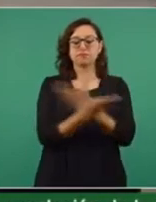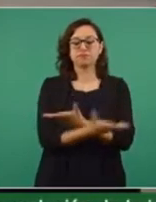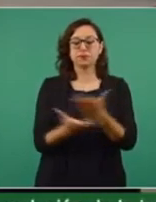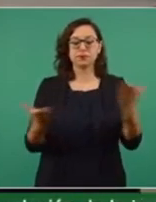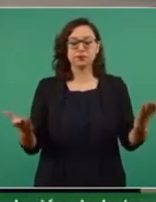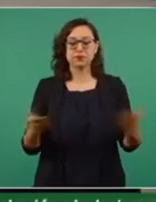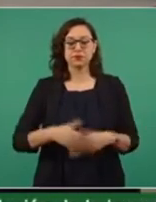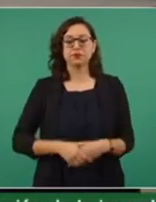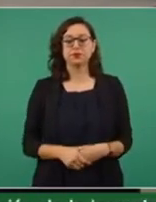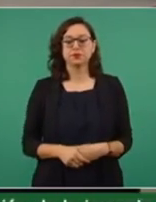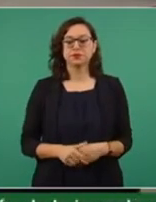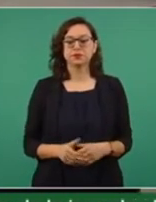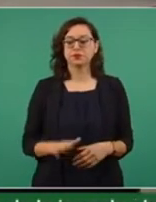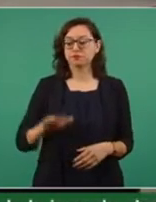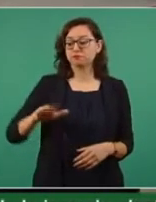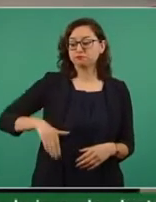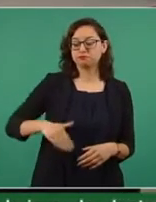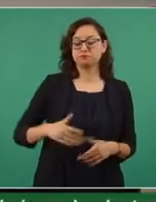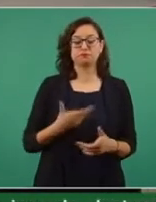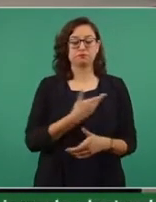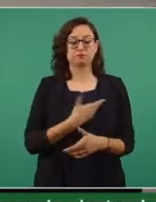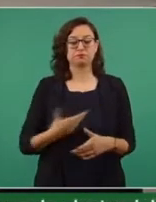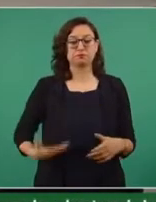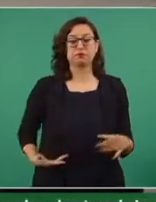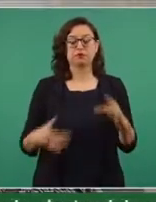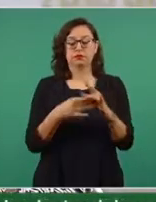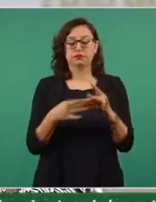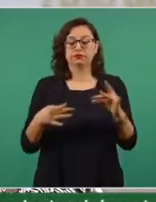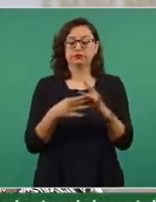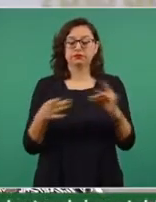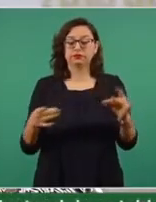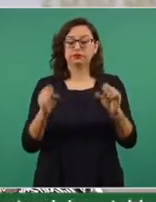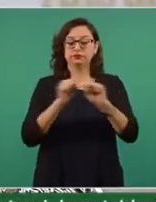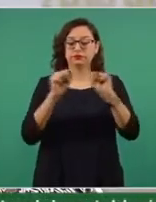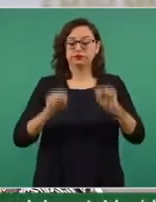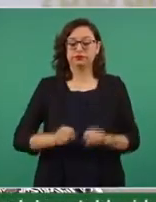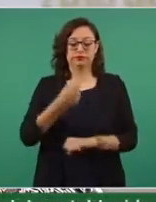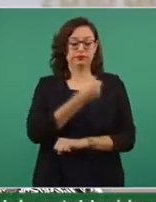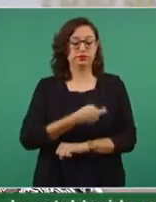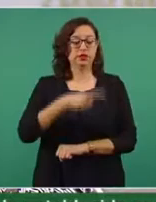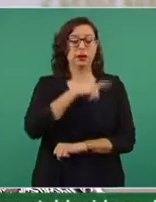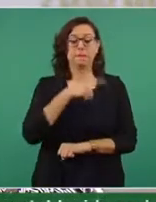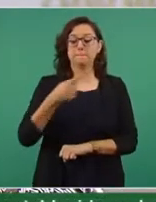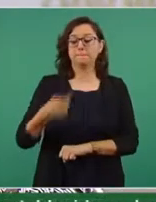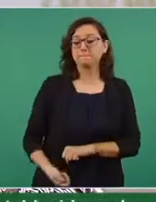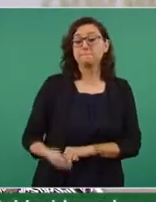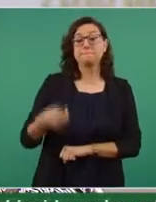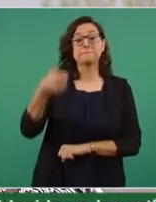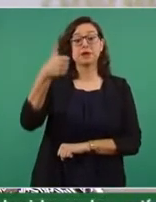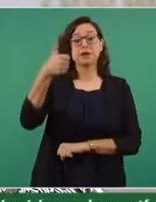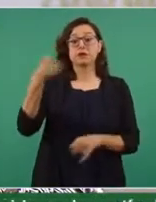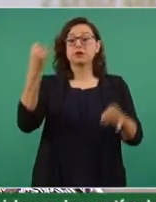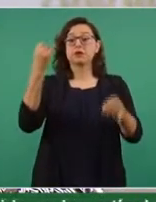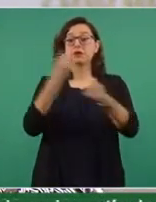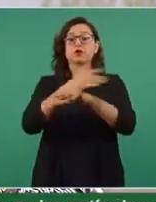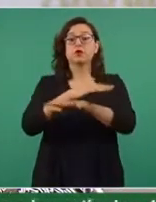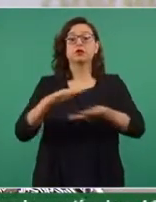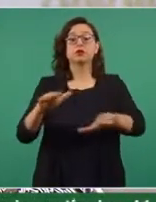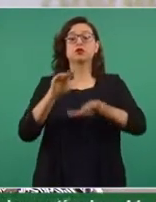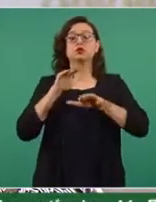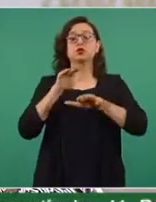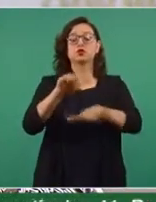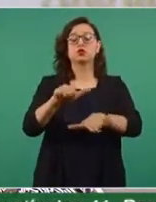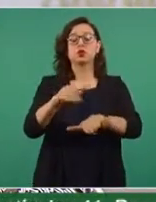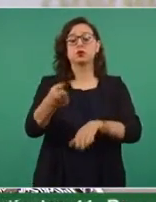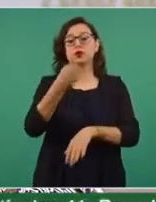señaló el señor presidente, por primera vez el sector salud va a informar a la población mexicana sobre la